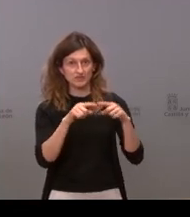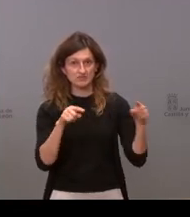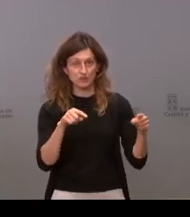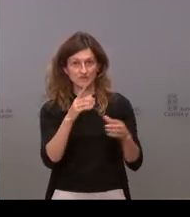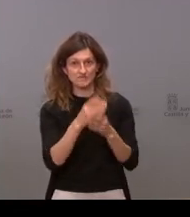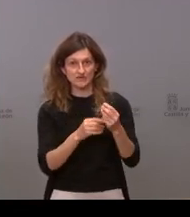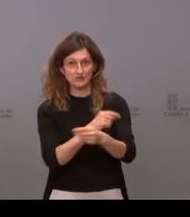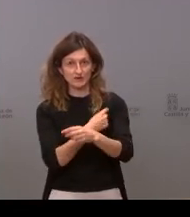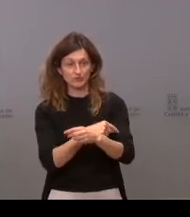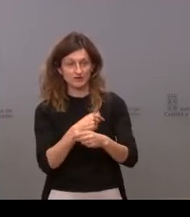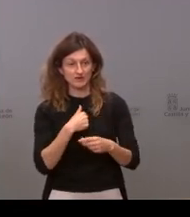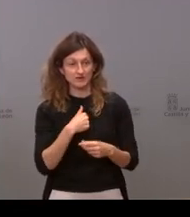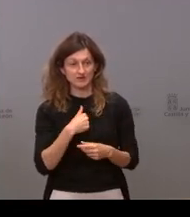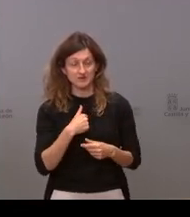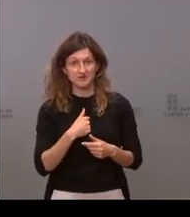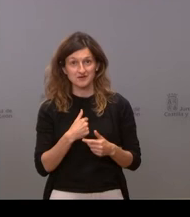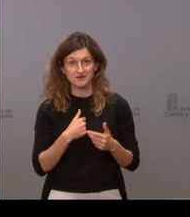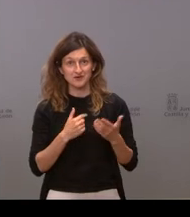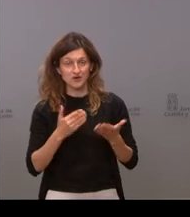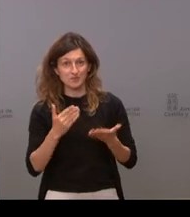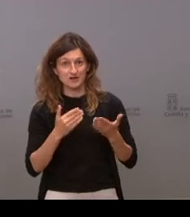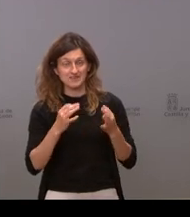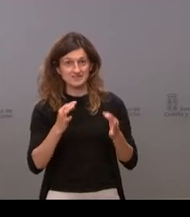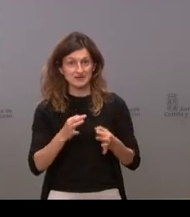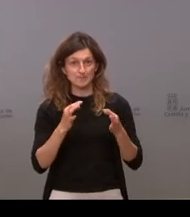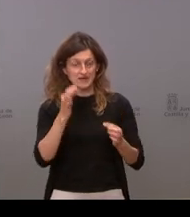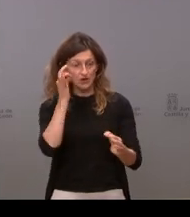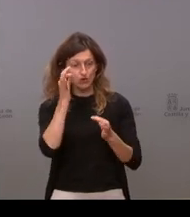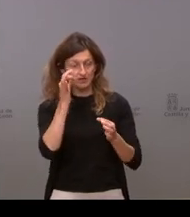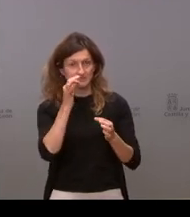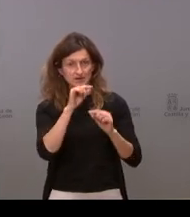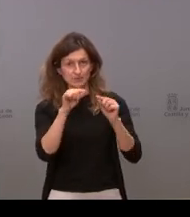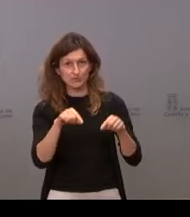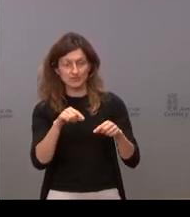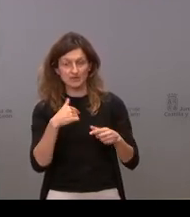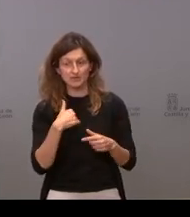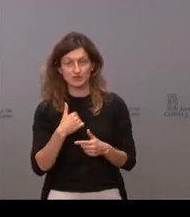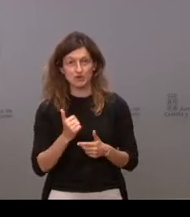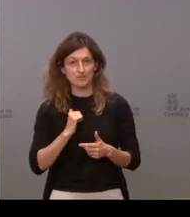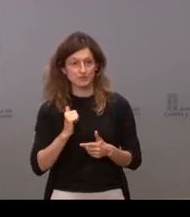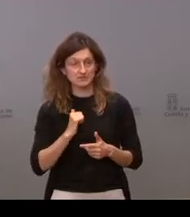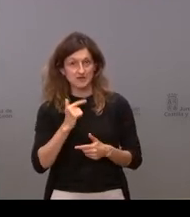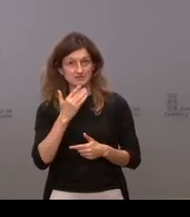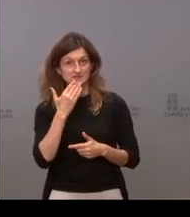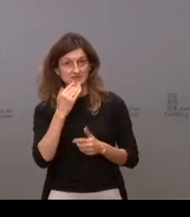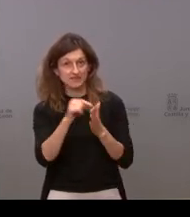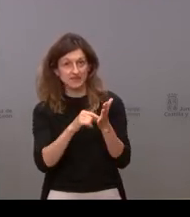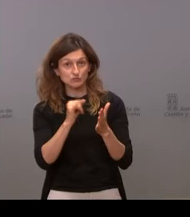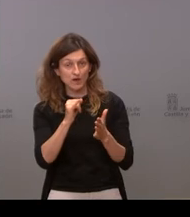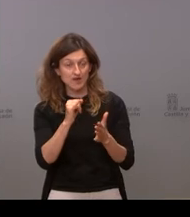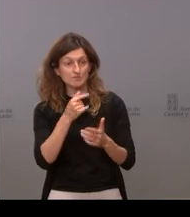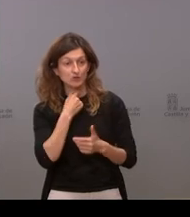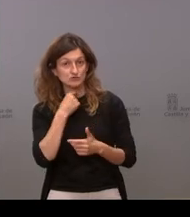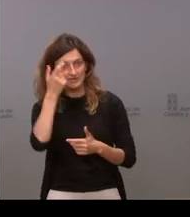fallo vacunal no me gusta siempre concretar provincialmente pero ya si dispone de los datos estaría bien